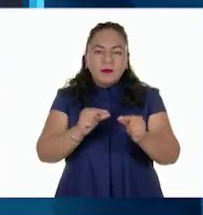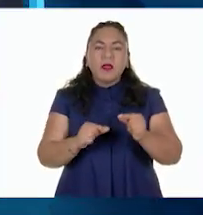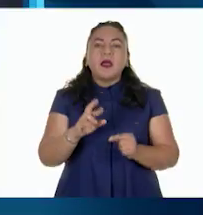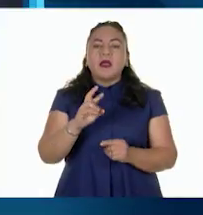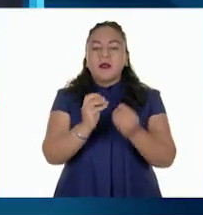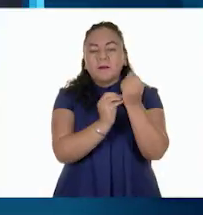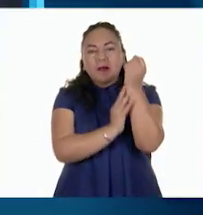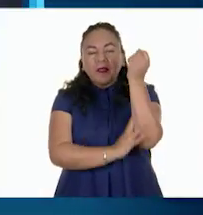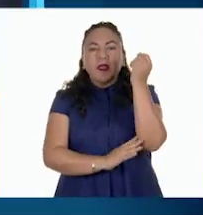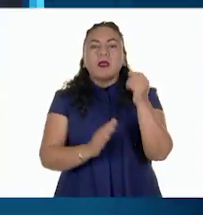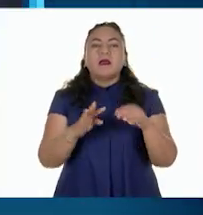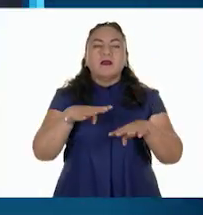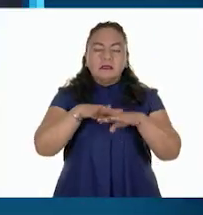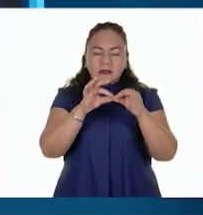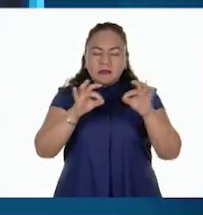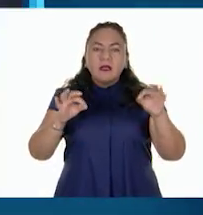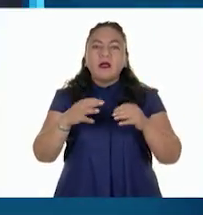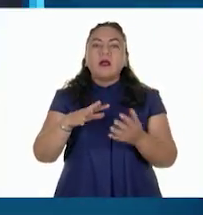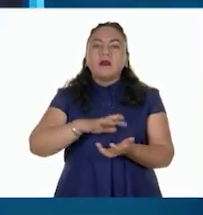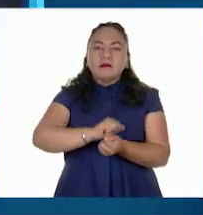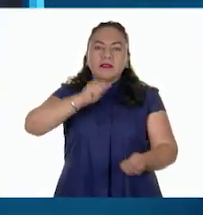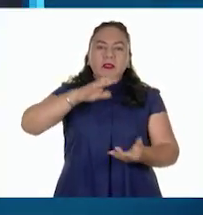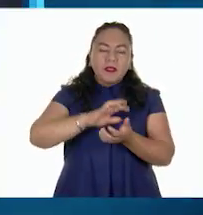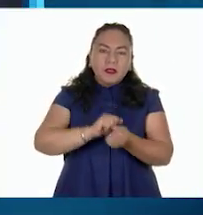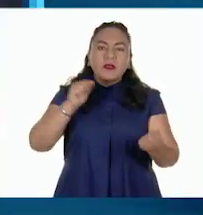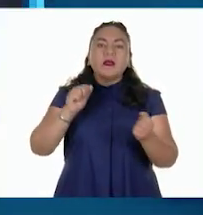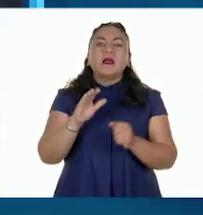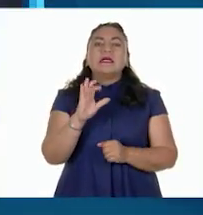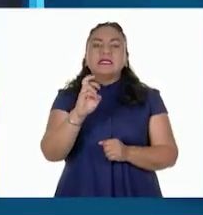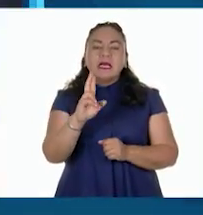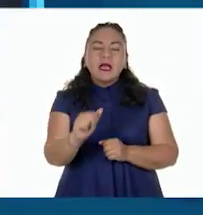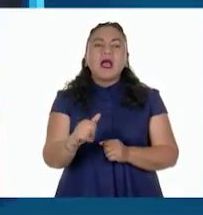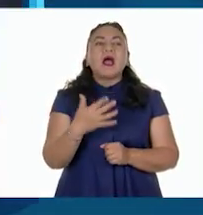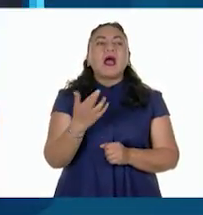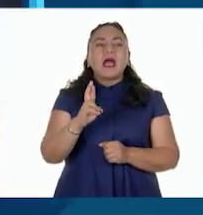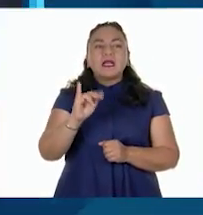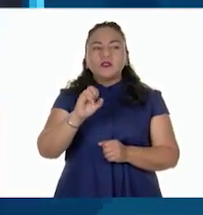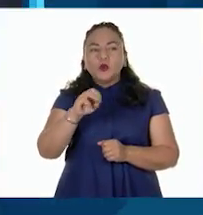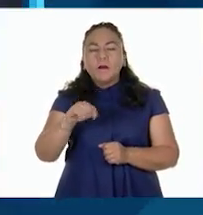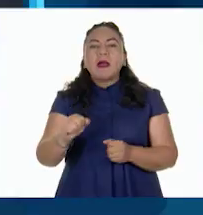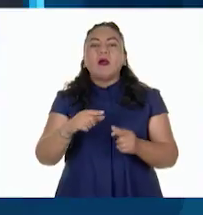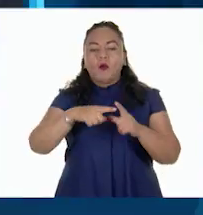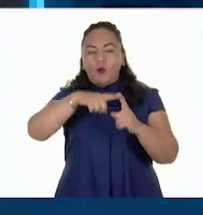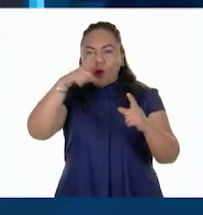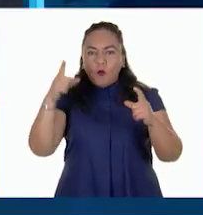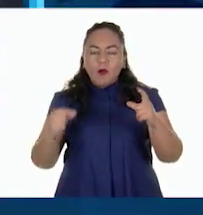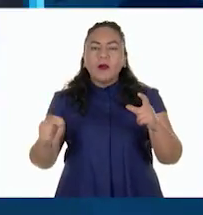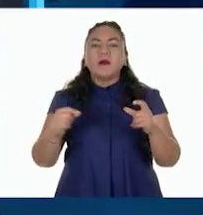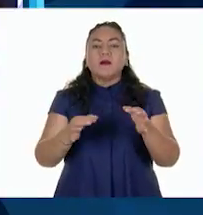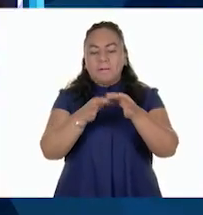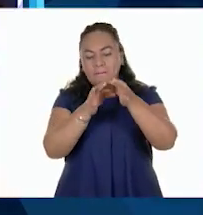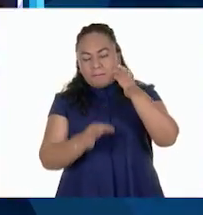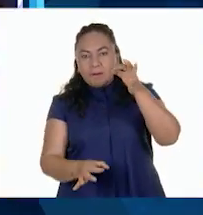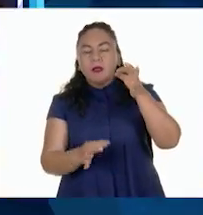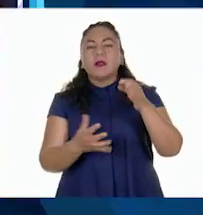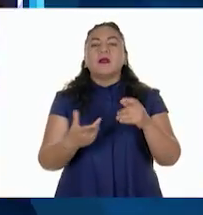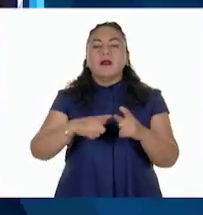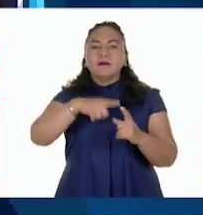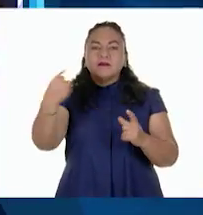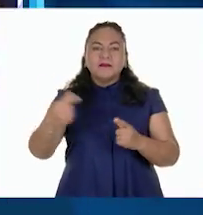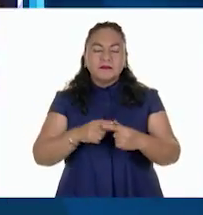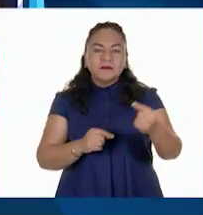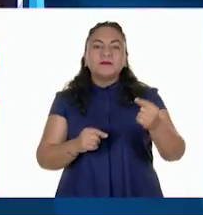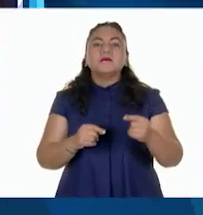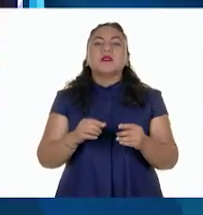resinas, fibras, gomas, ceras, rizomas, hojas, pencas y tallos. Los